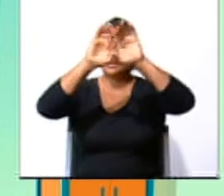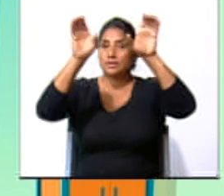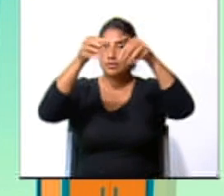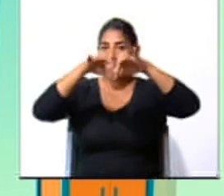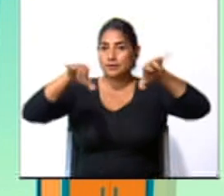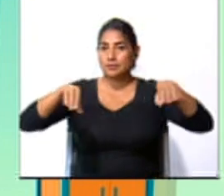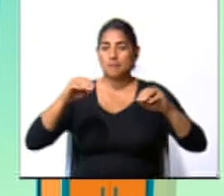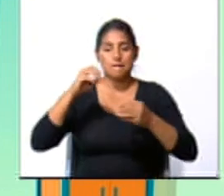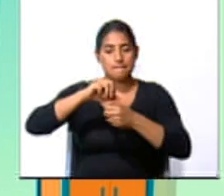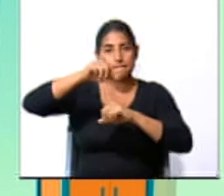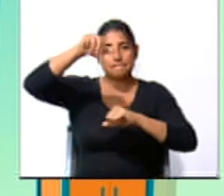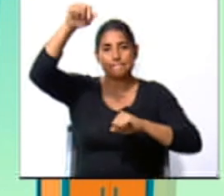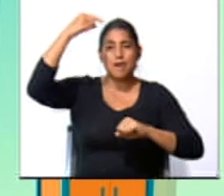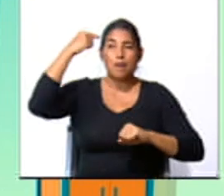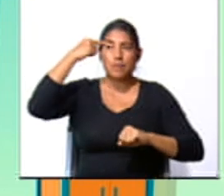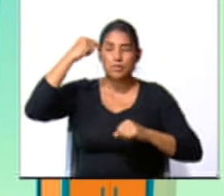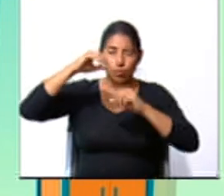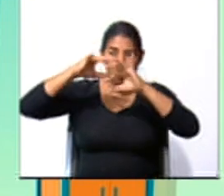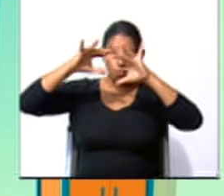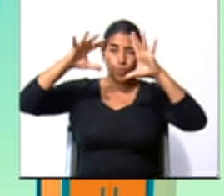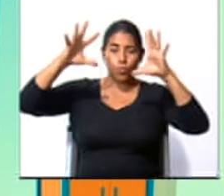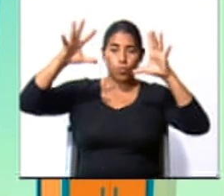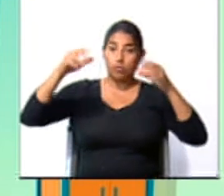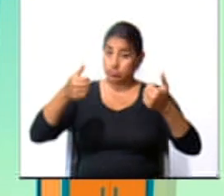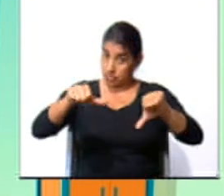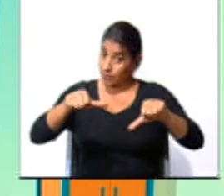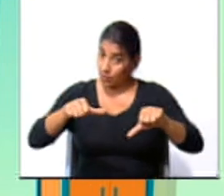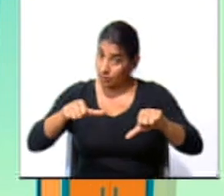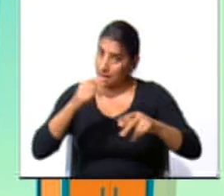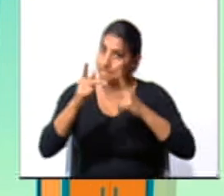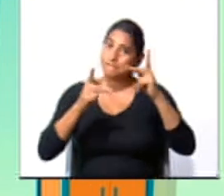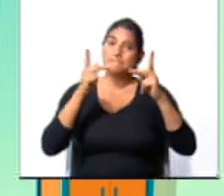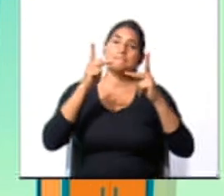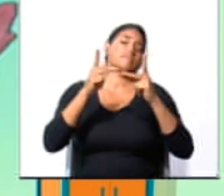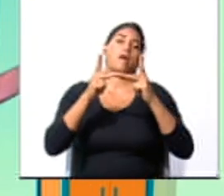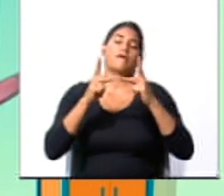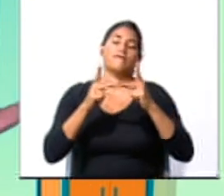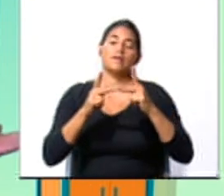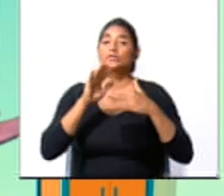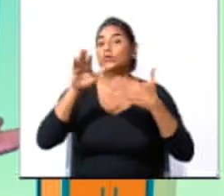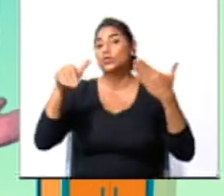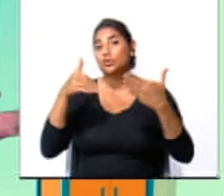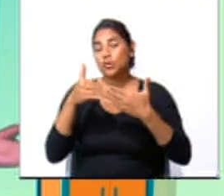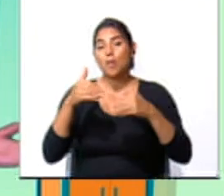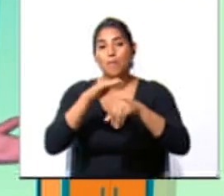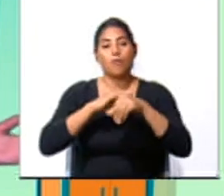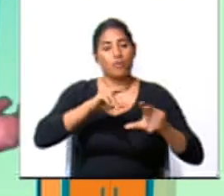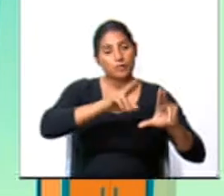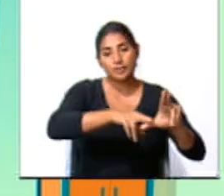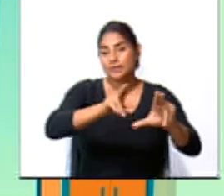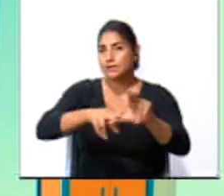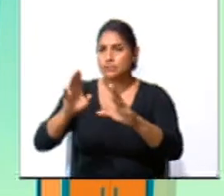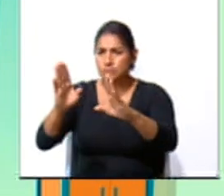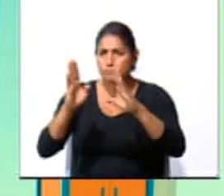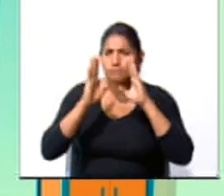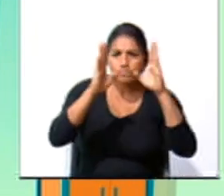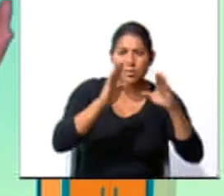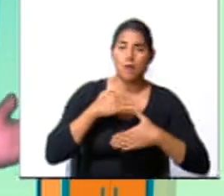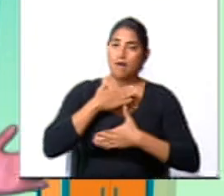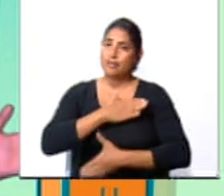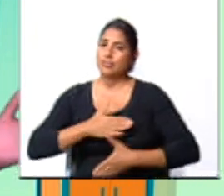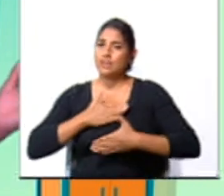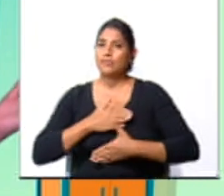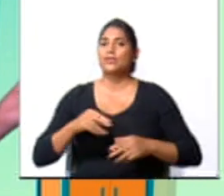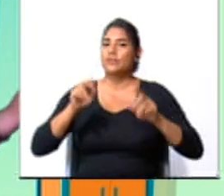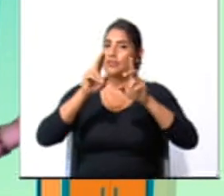mapas conceptuales y mapas mentales. ¿Qué les parece? Perfecto. Así que todos cómodos, sin distracciones y a disfrutar